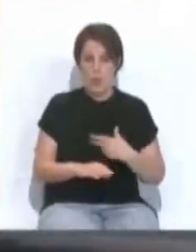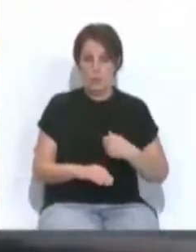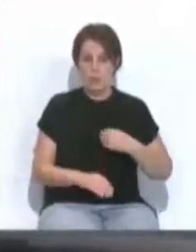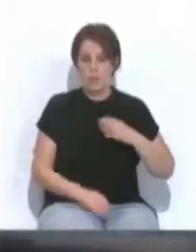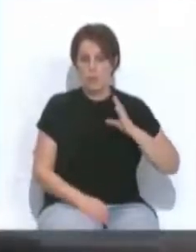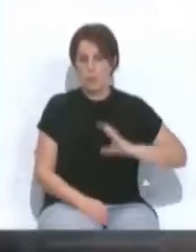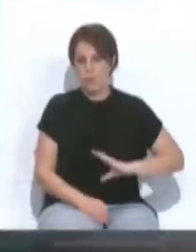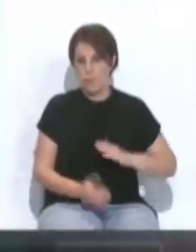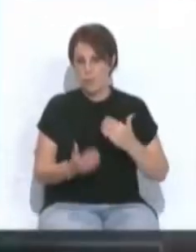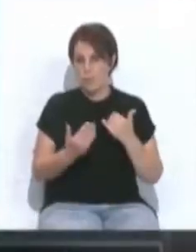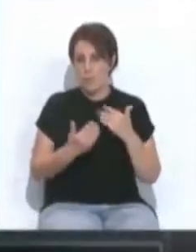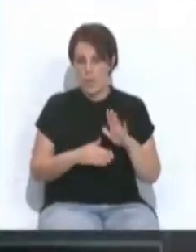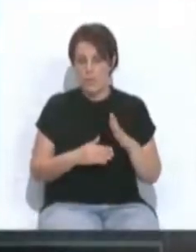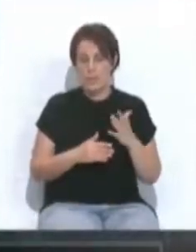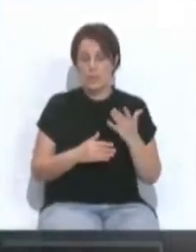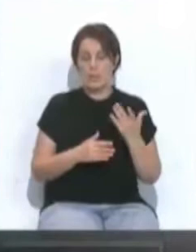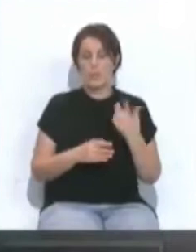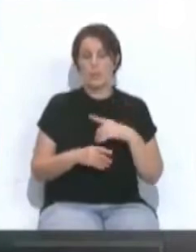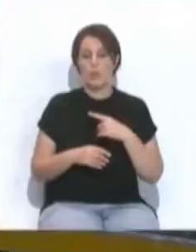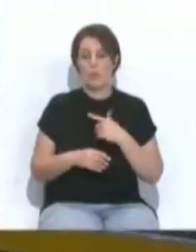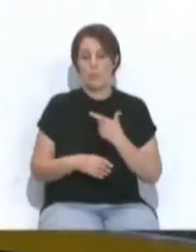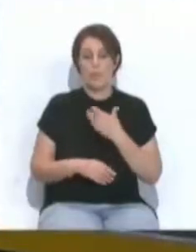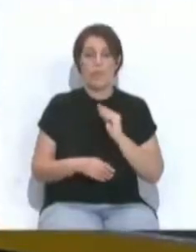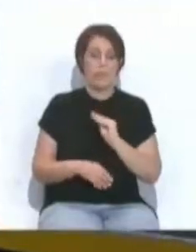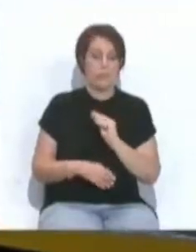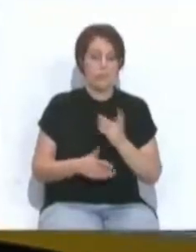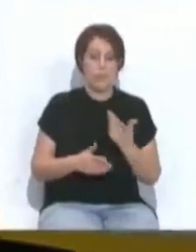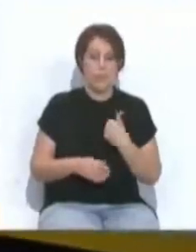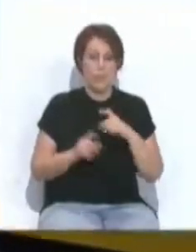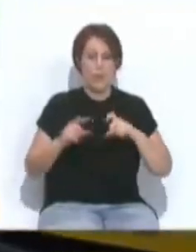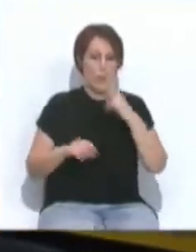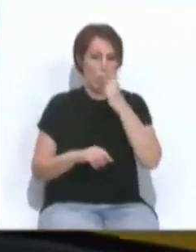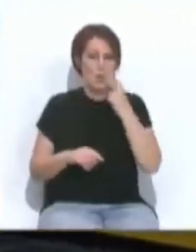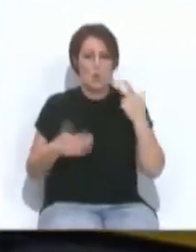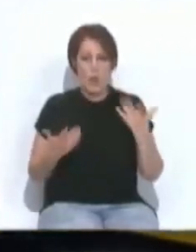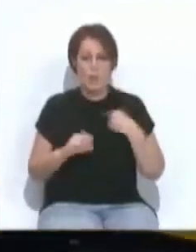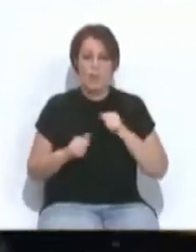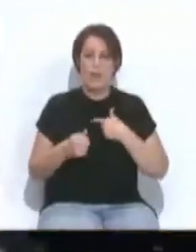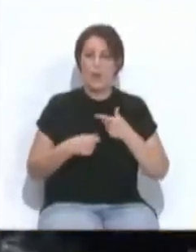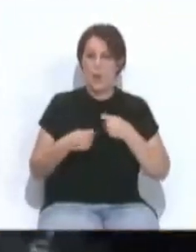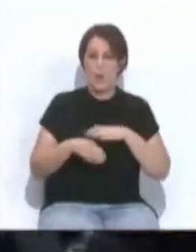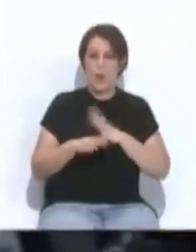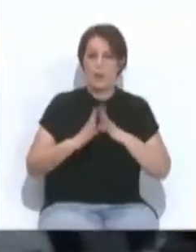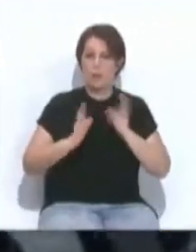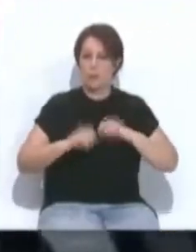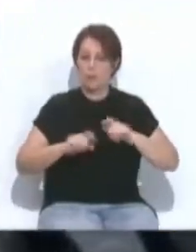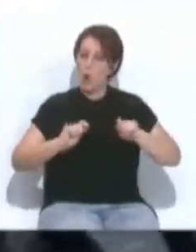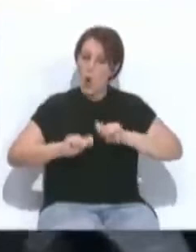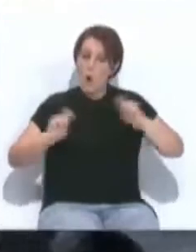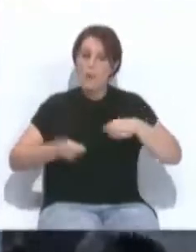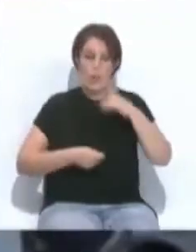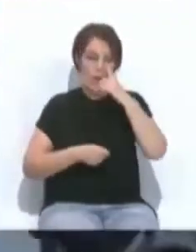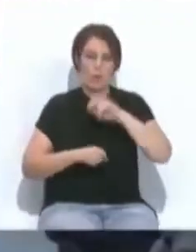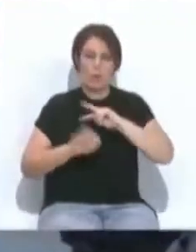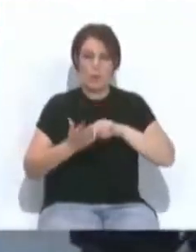subida salarial que estamos planteando. El compromiso de la empresa es comenzar ahora la negociación para pactar el convenio de los